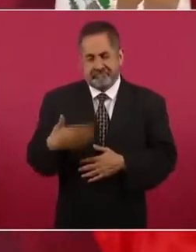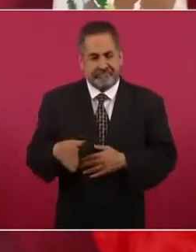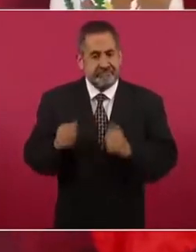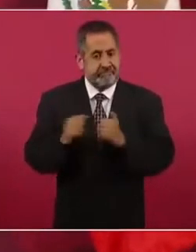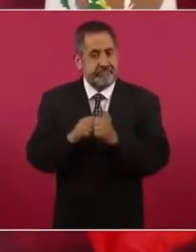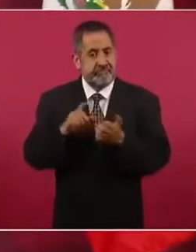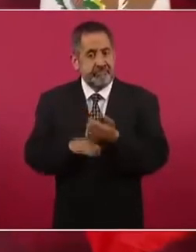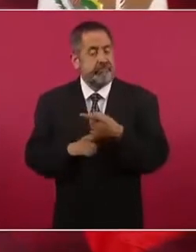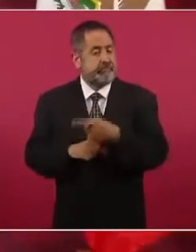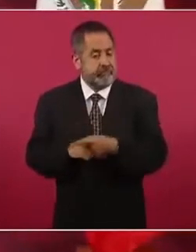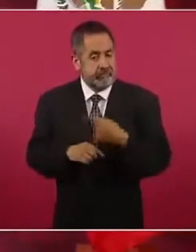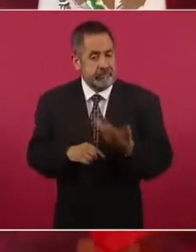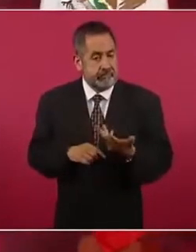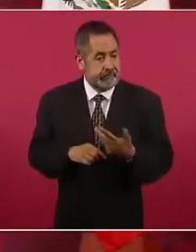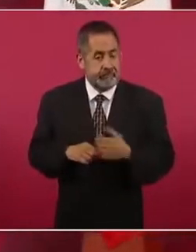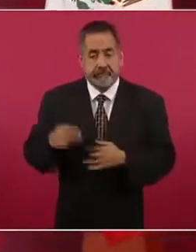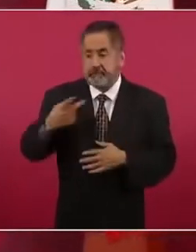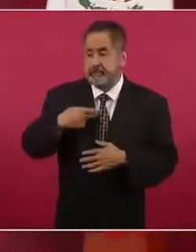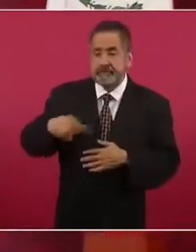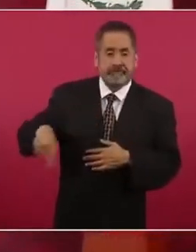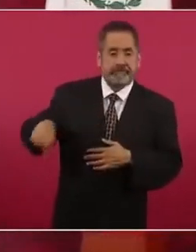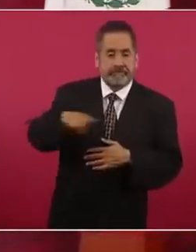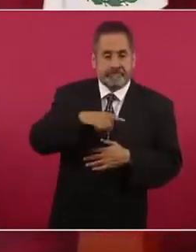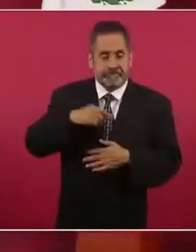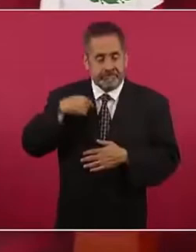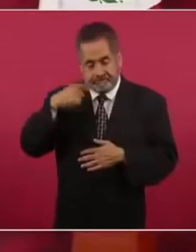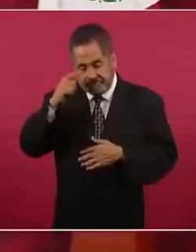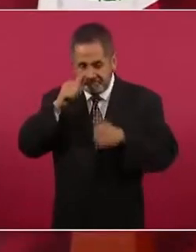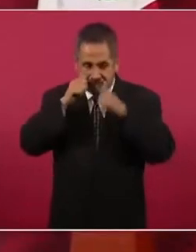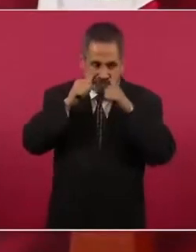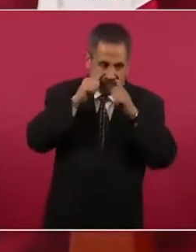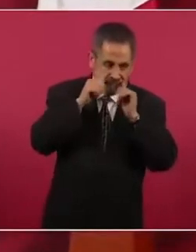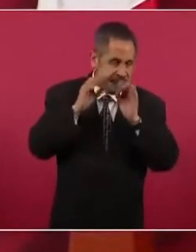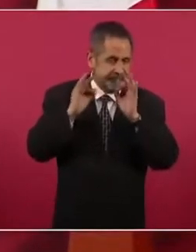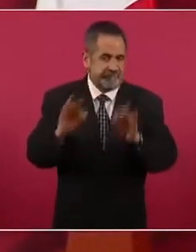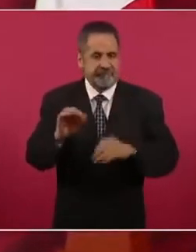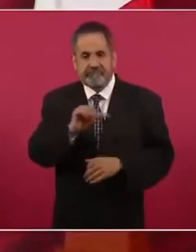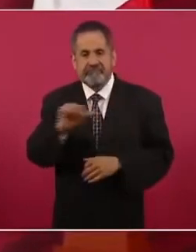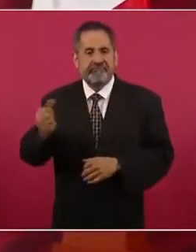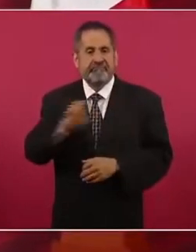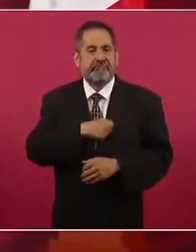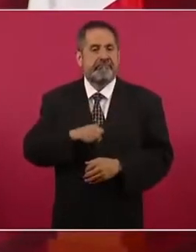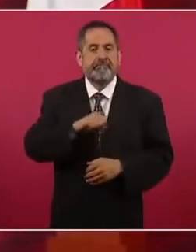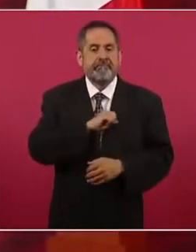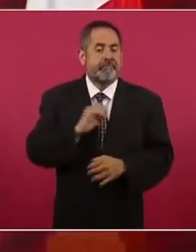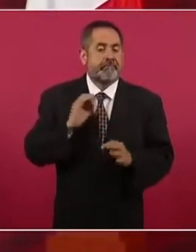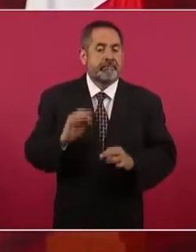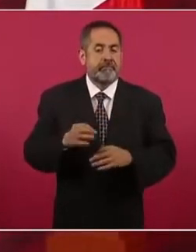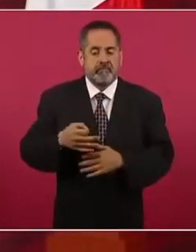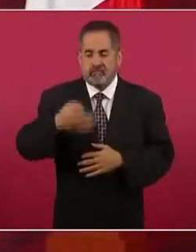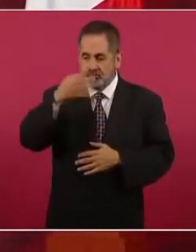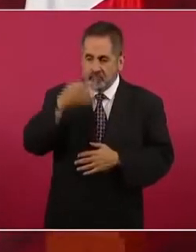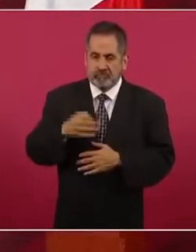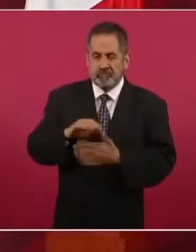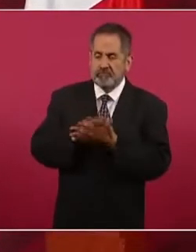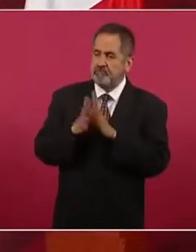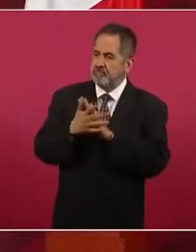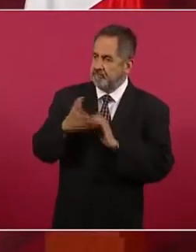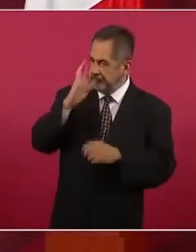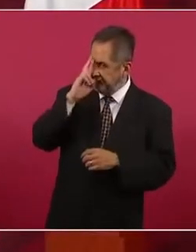un personal de salud dignificado,